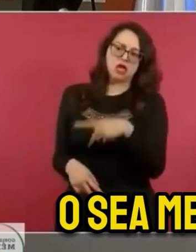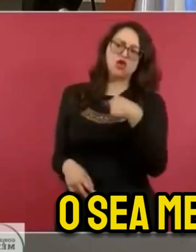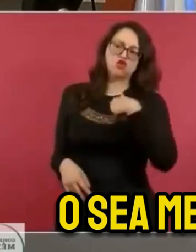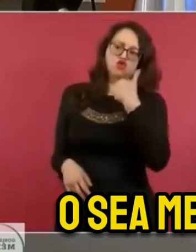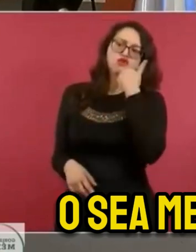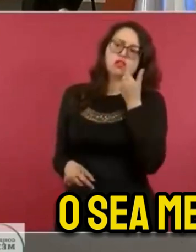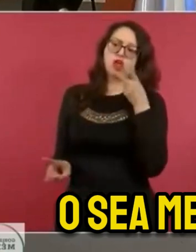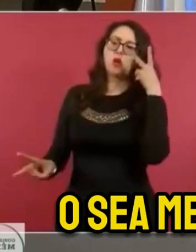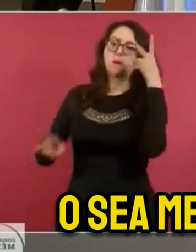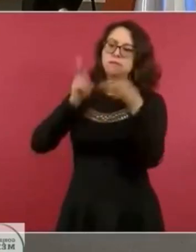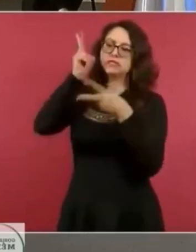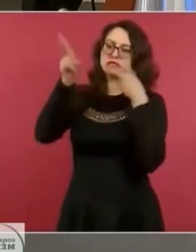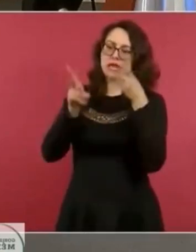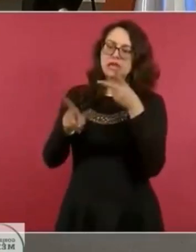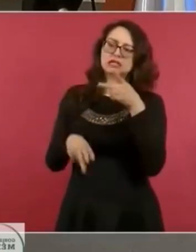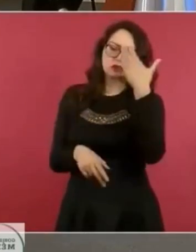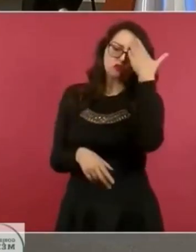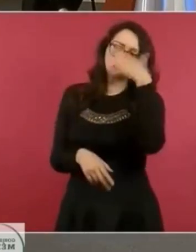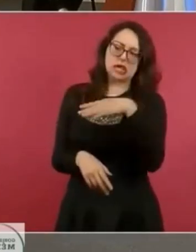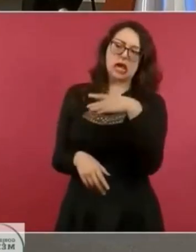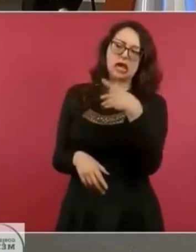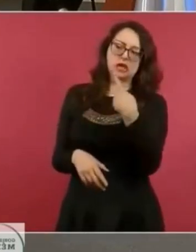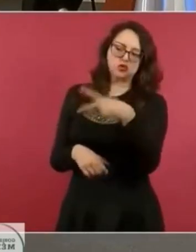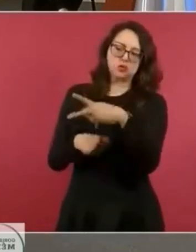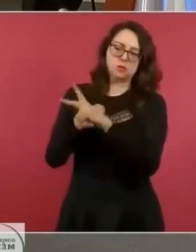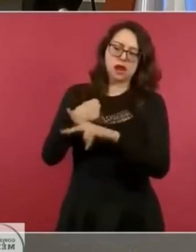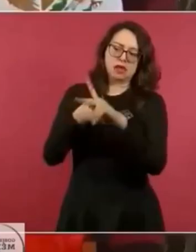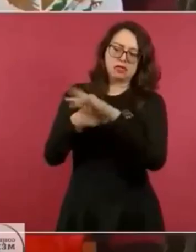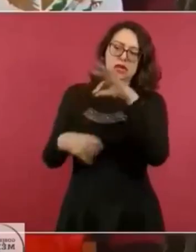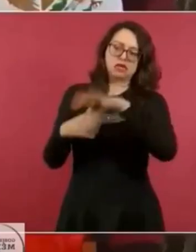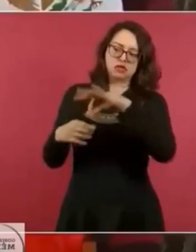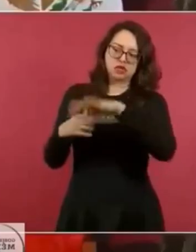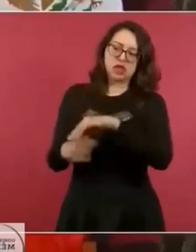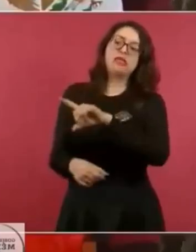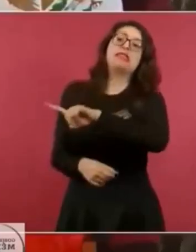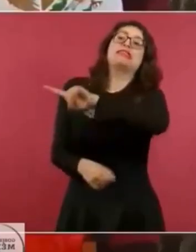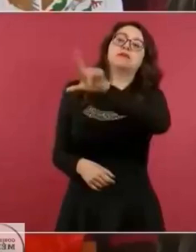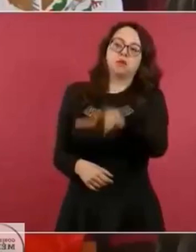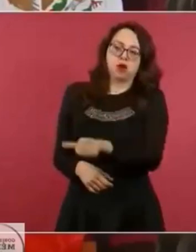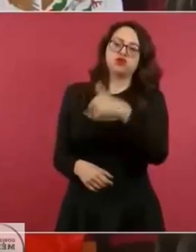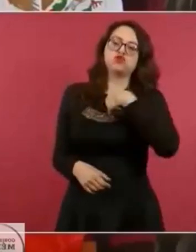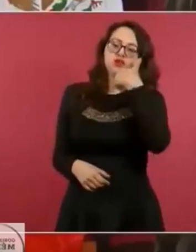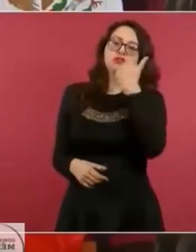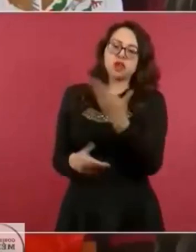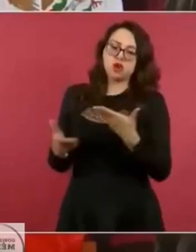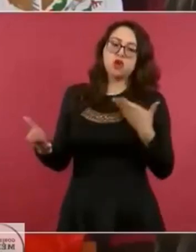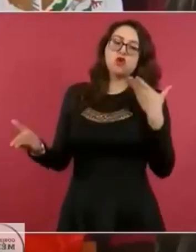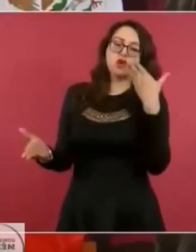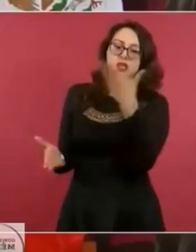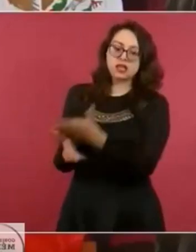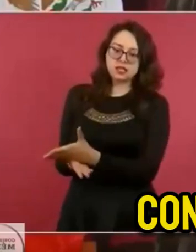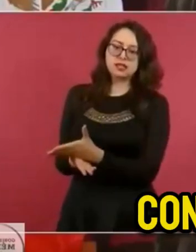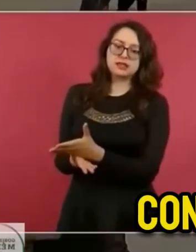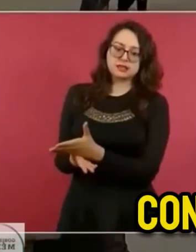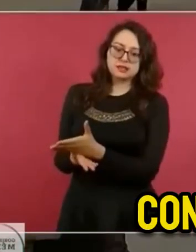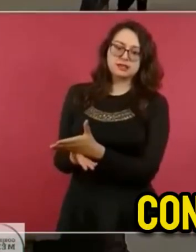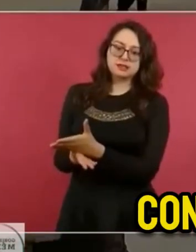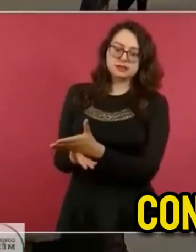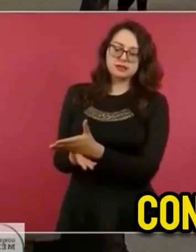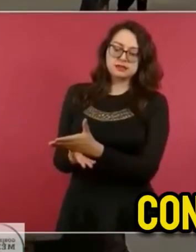ir después de las elecciones, porque yo ya coincidía a la nueva presidencia, porque de esta manera